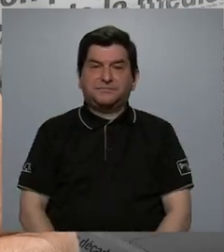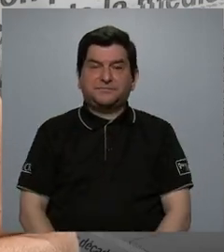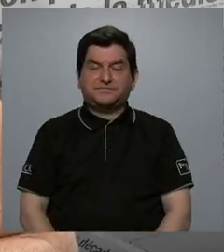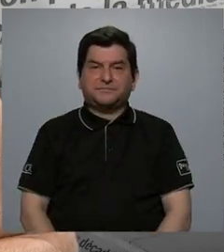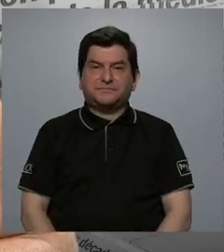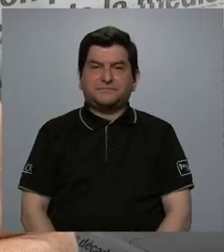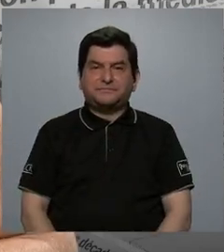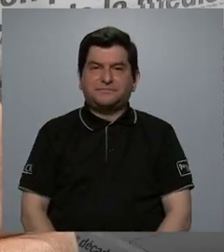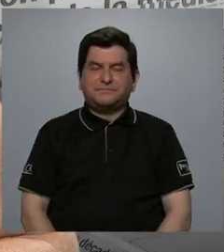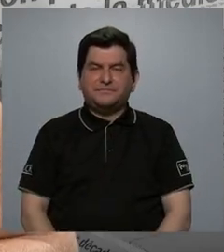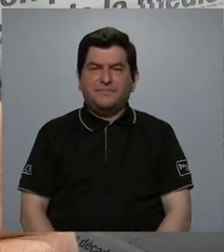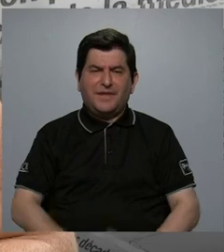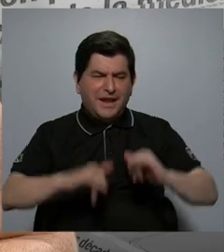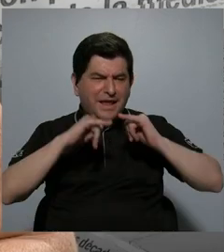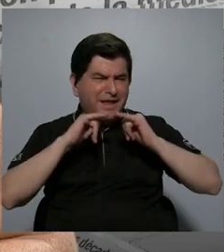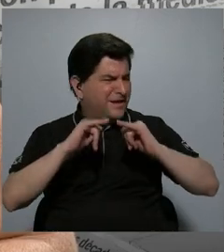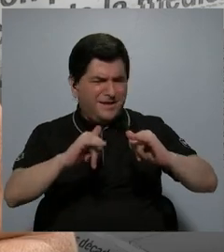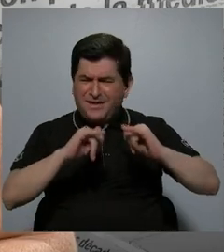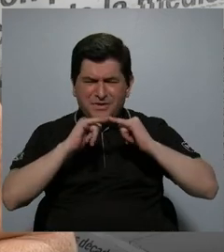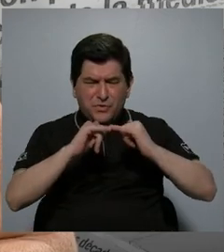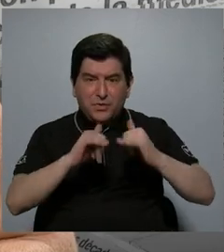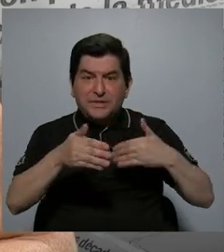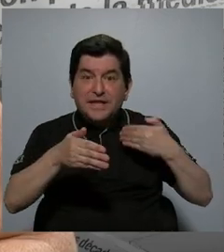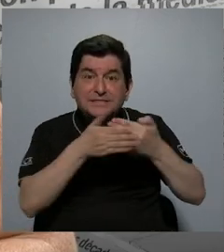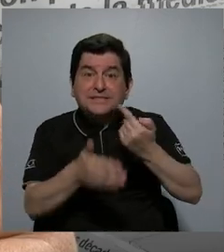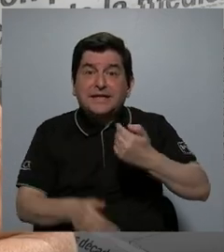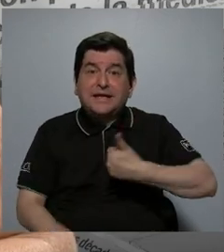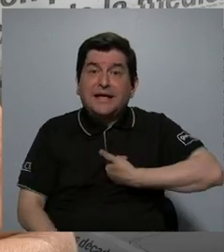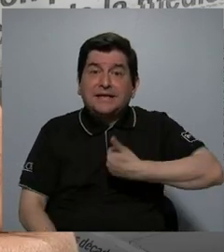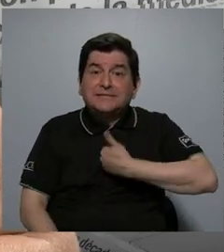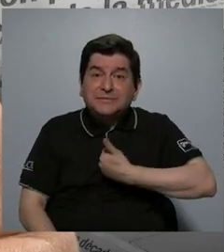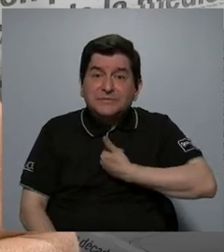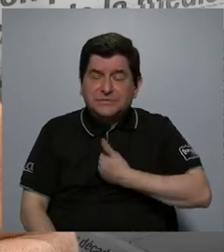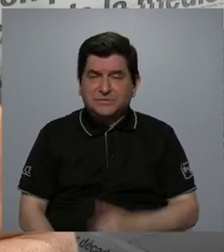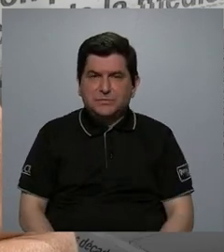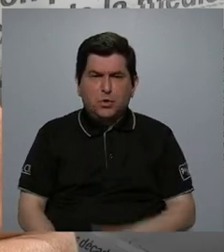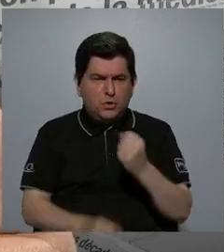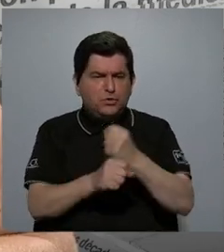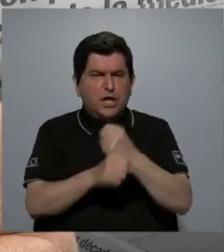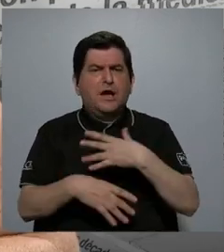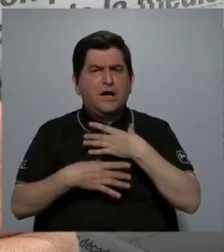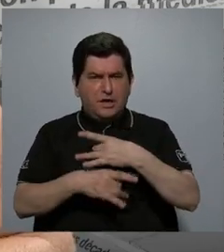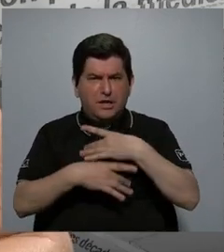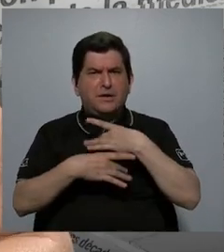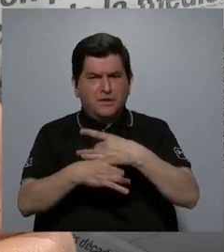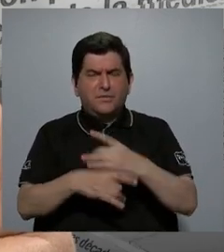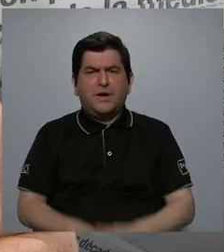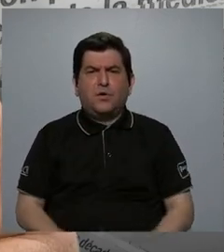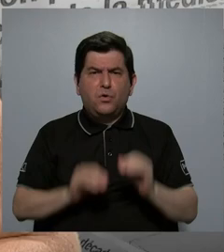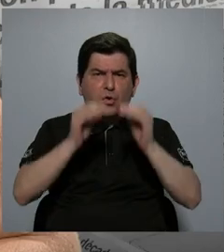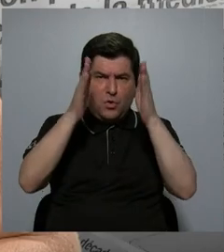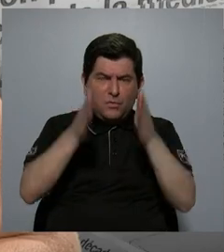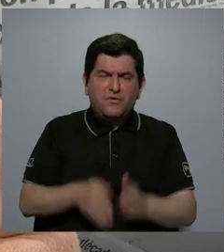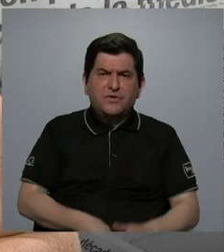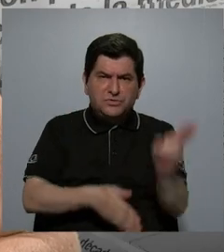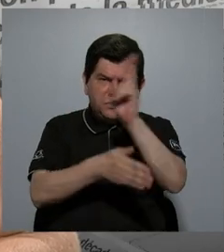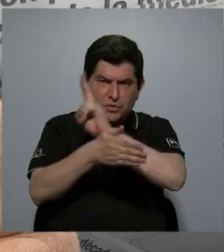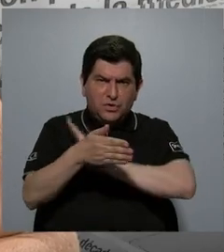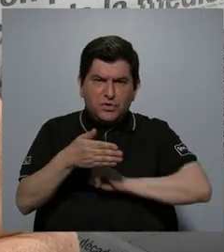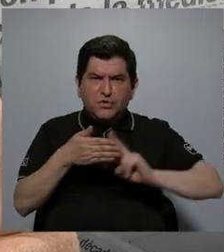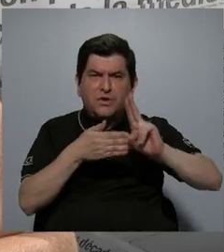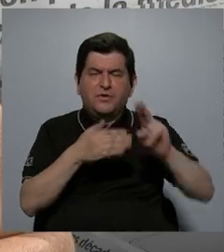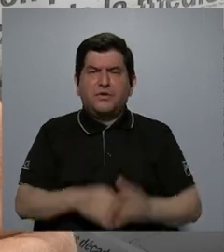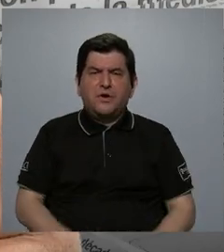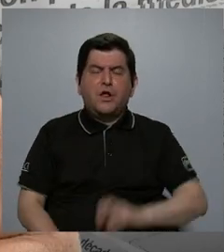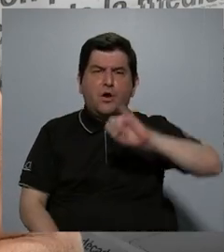La desigualdad más cercana a nosotras y a nosotros mismos. En ese sentido, hay unos trabajos muy interesantes de un profesor de la Universidad,